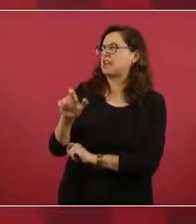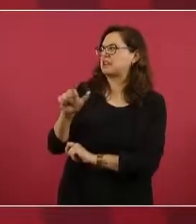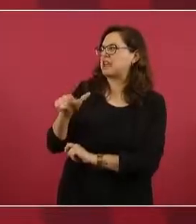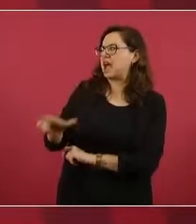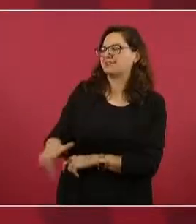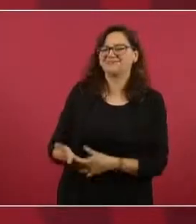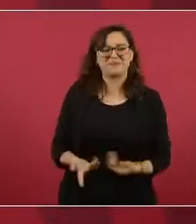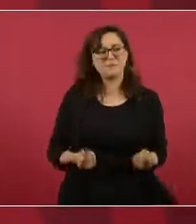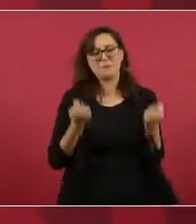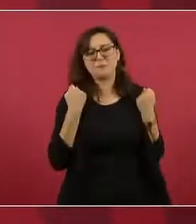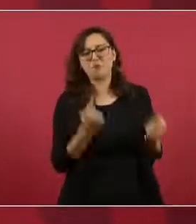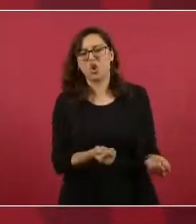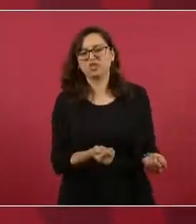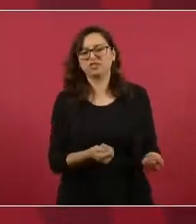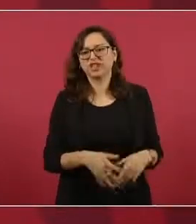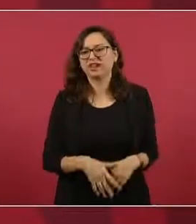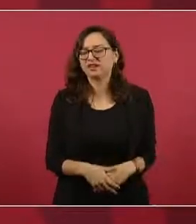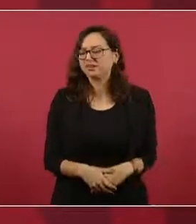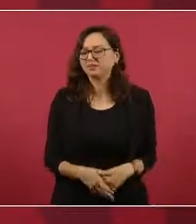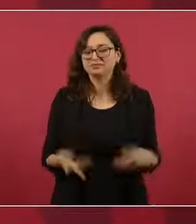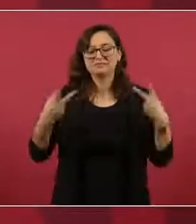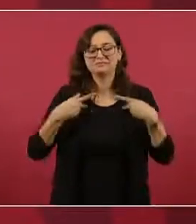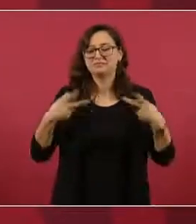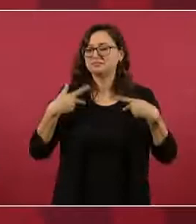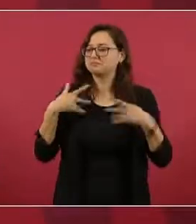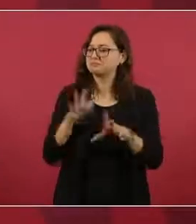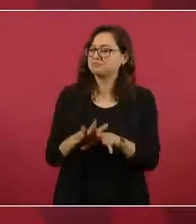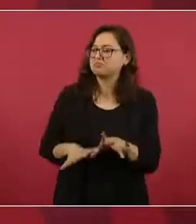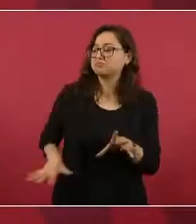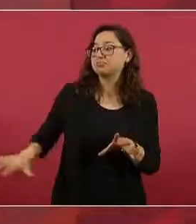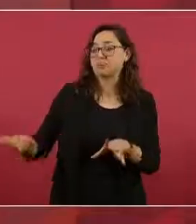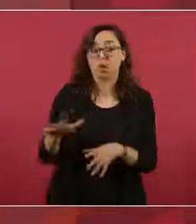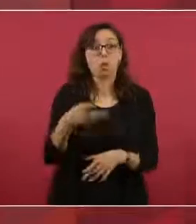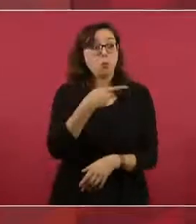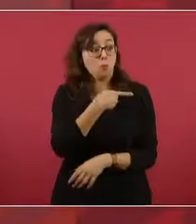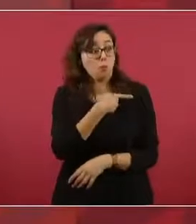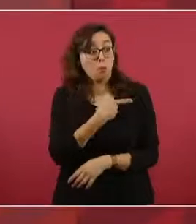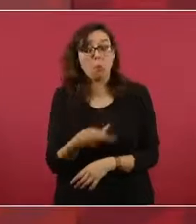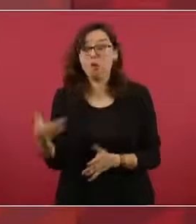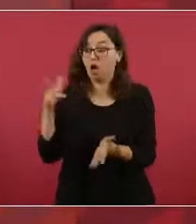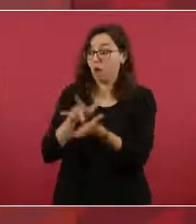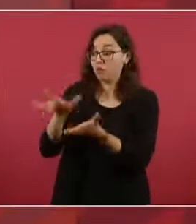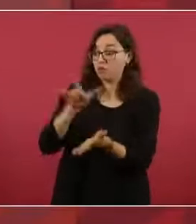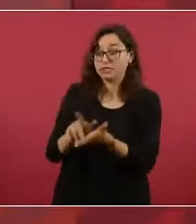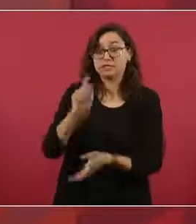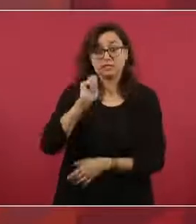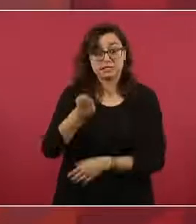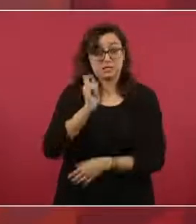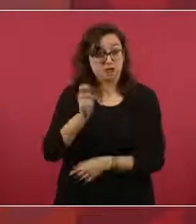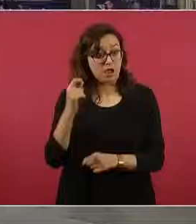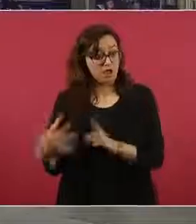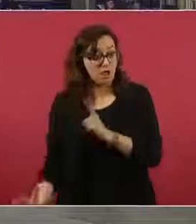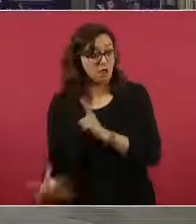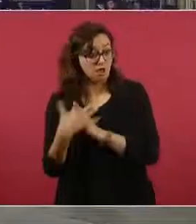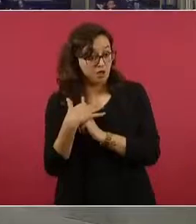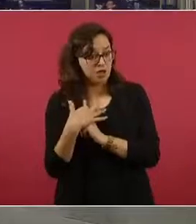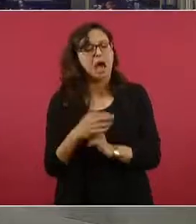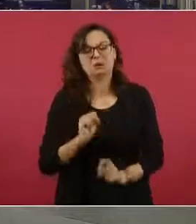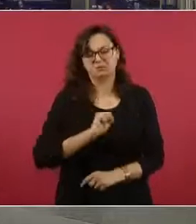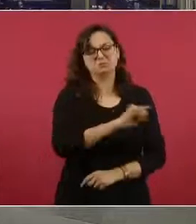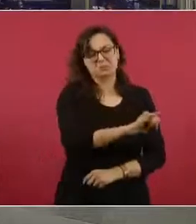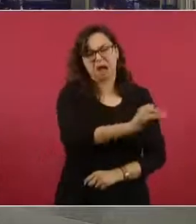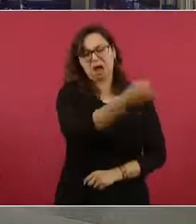Sí, ayudar a los pobres de ser populistas, que me apunten en la lista. Presidente, en un segundo tema,